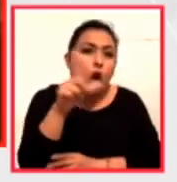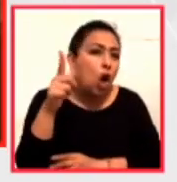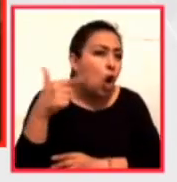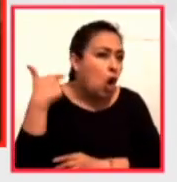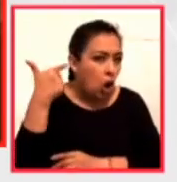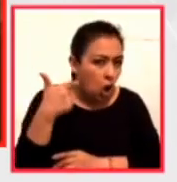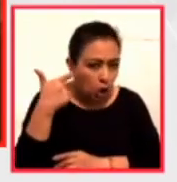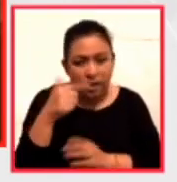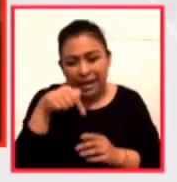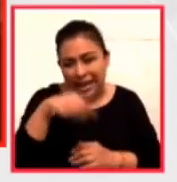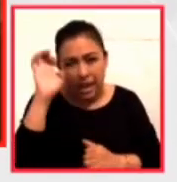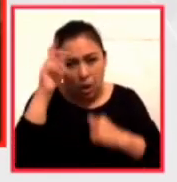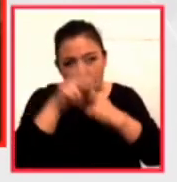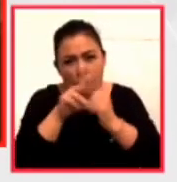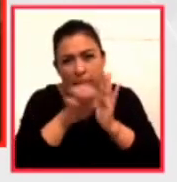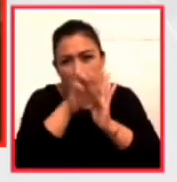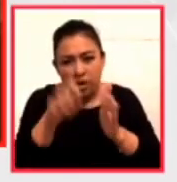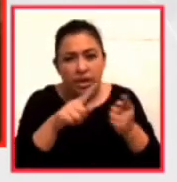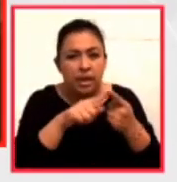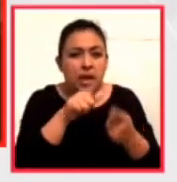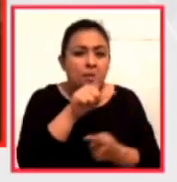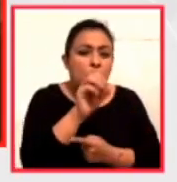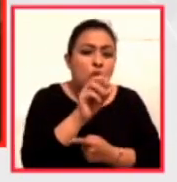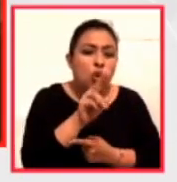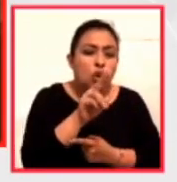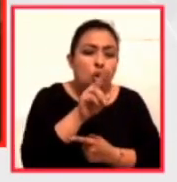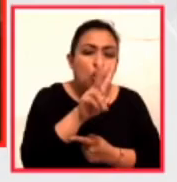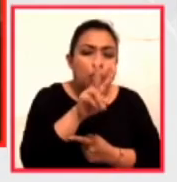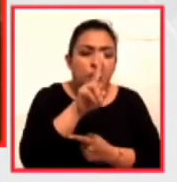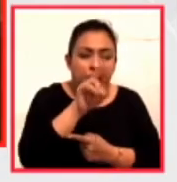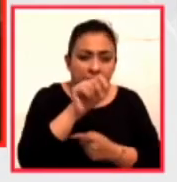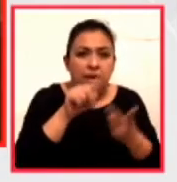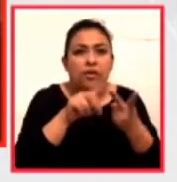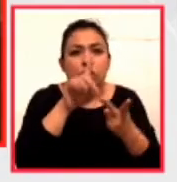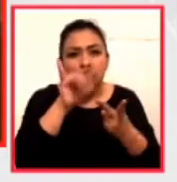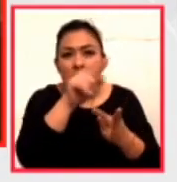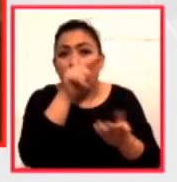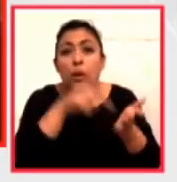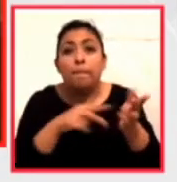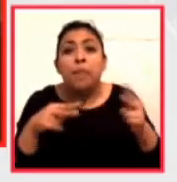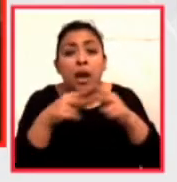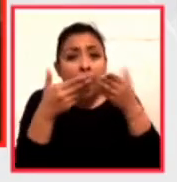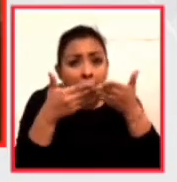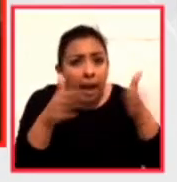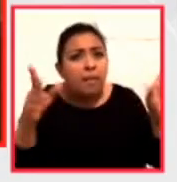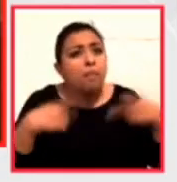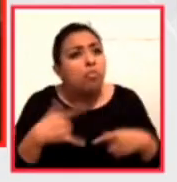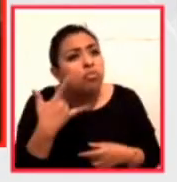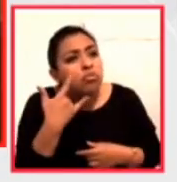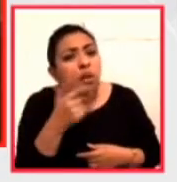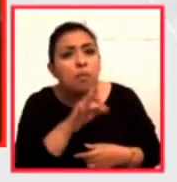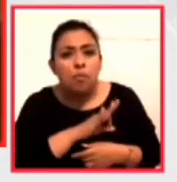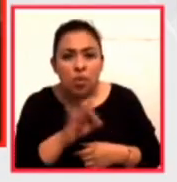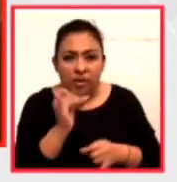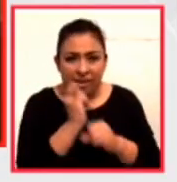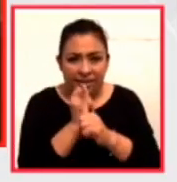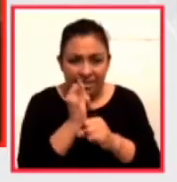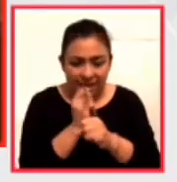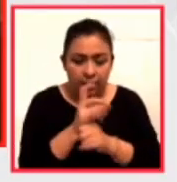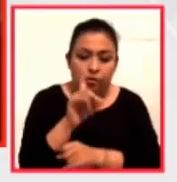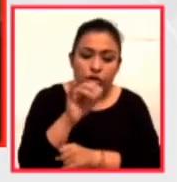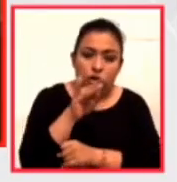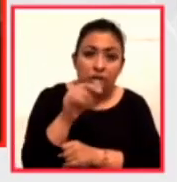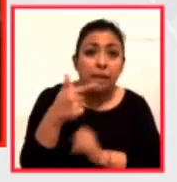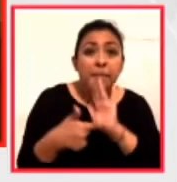algunos ejemplos, tanto el Museo del Louvre como el Dorcé en París abren sus puertas a los internautas. El Museo de Dorcé presenta en